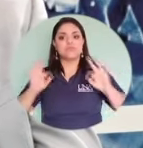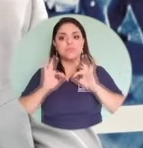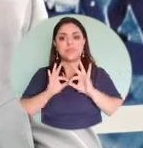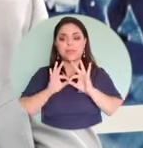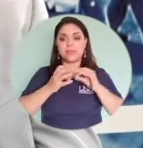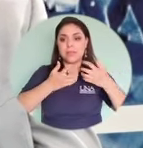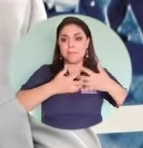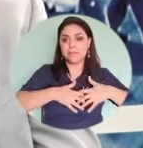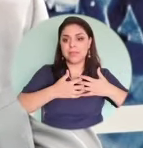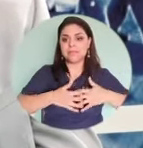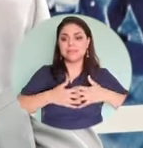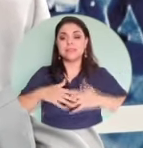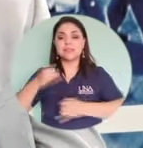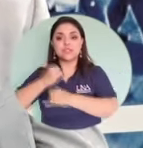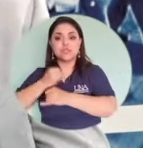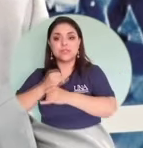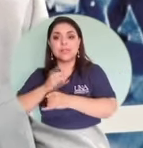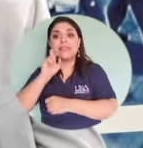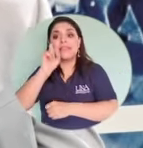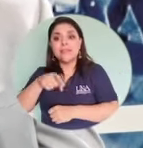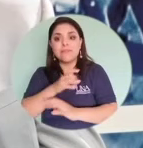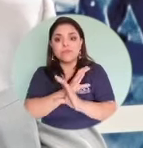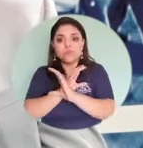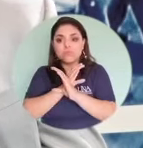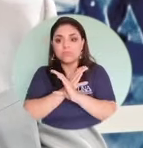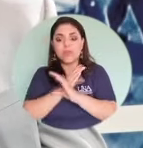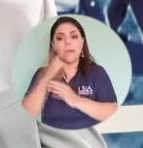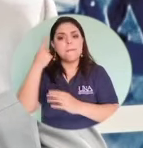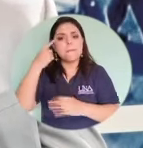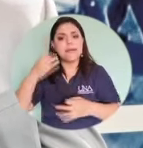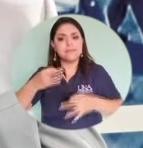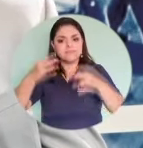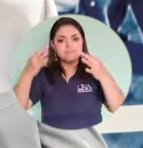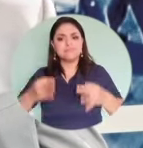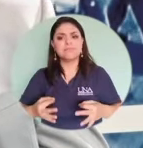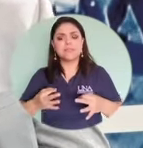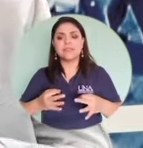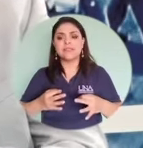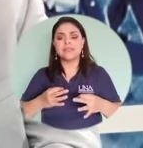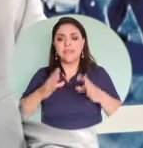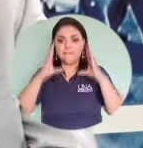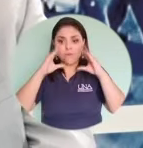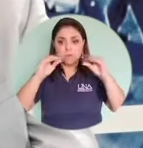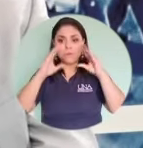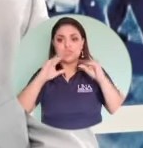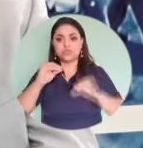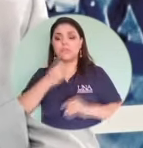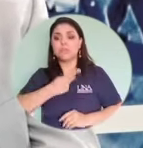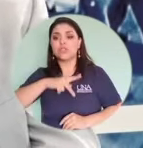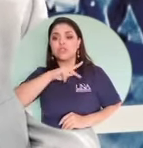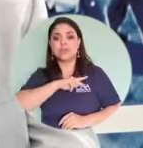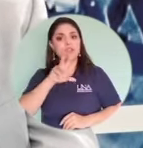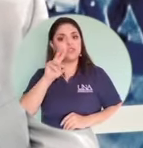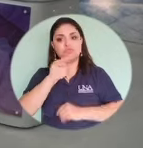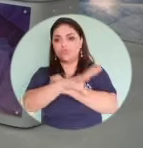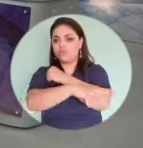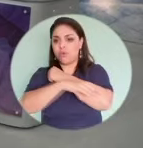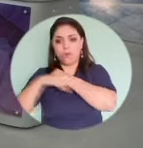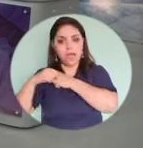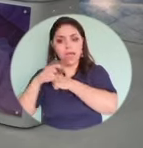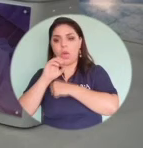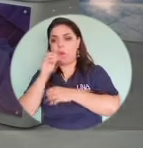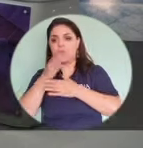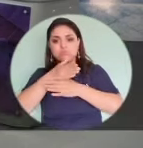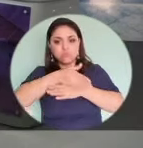las instituciones tendrán que resguardar para garantizar que esta información no vaya a ser robada, no vaya a ser accedida,